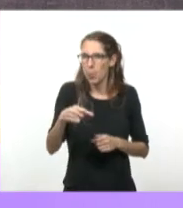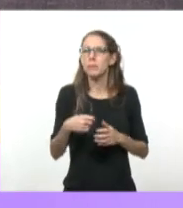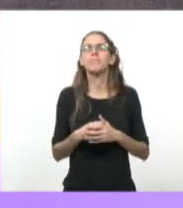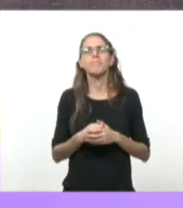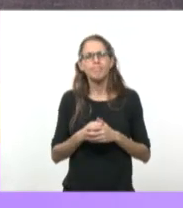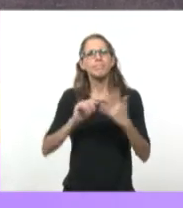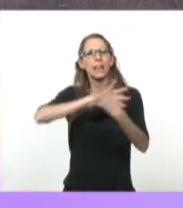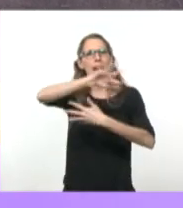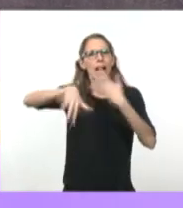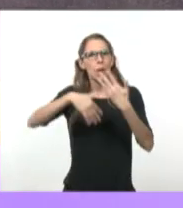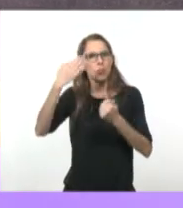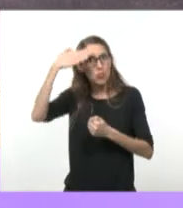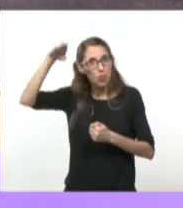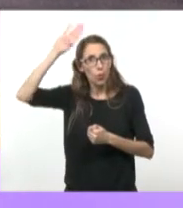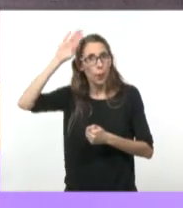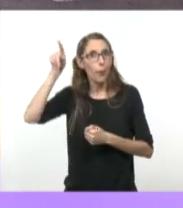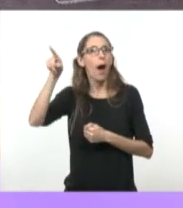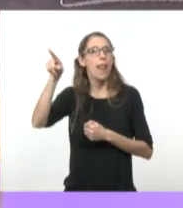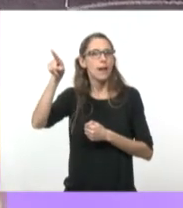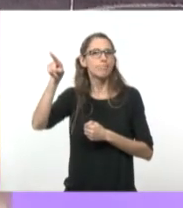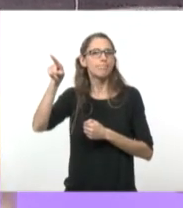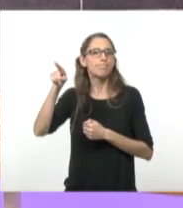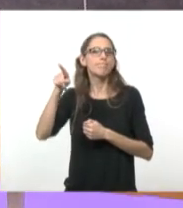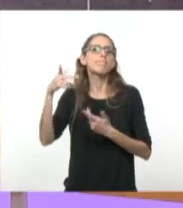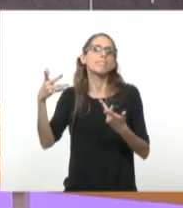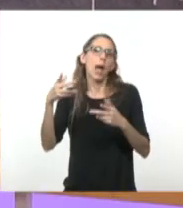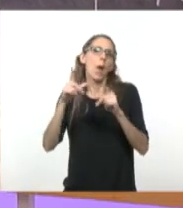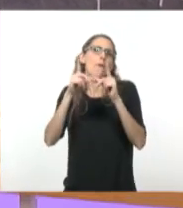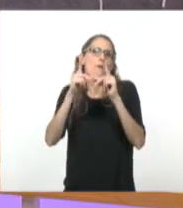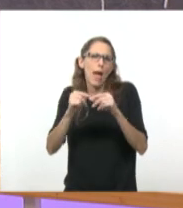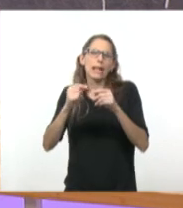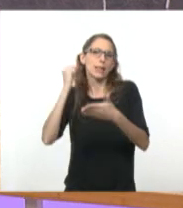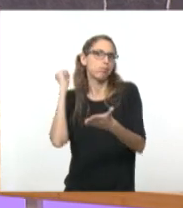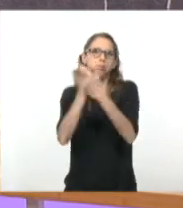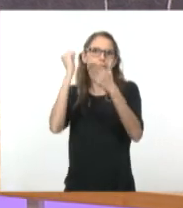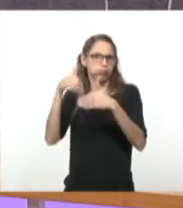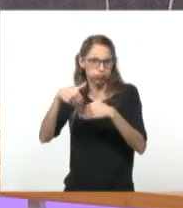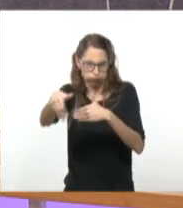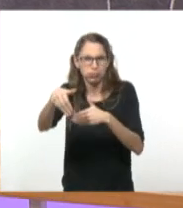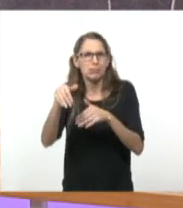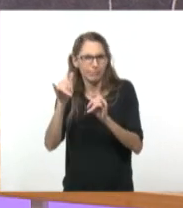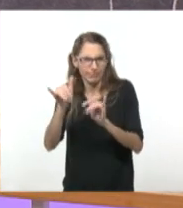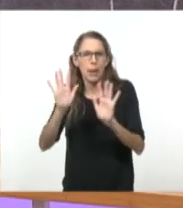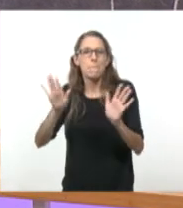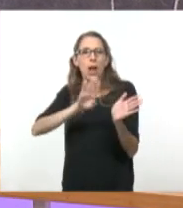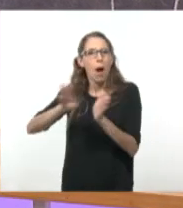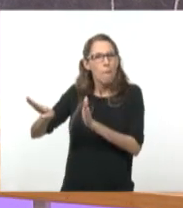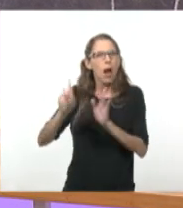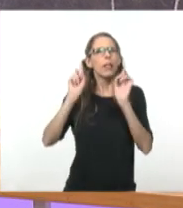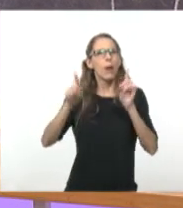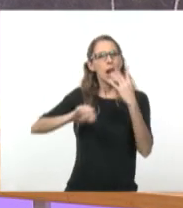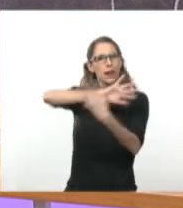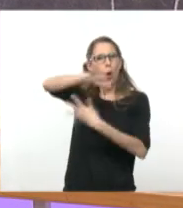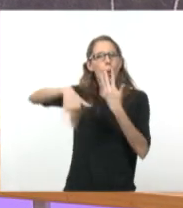Revolución Cubana, más allá del hecho en sí mismo, ha sido una revolución que incide directamente